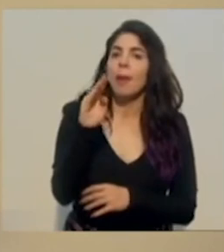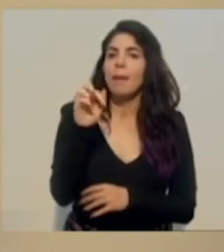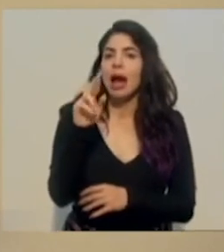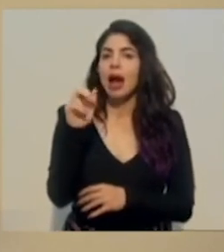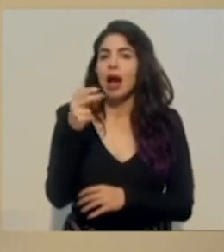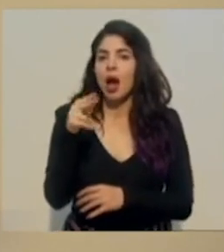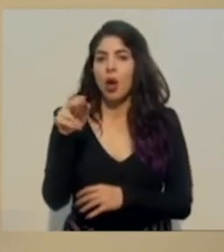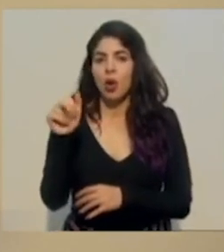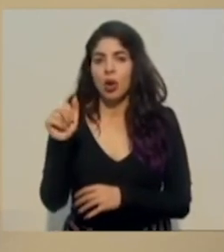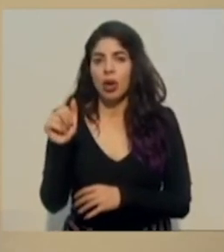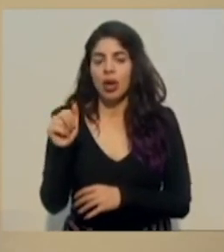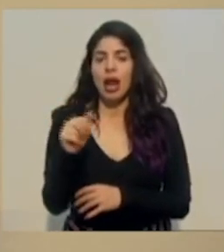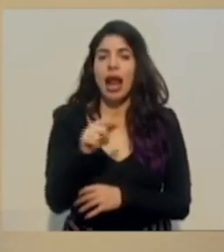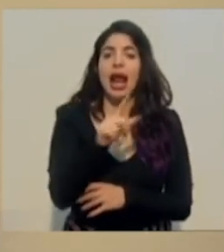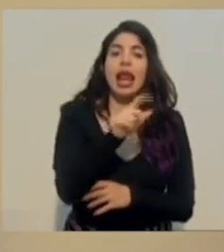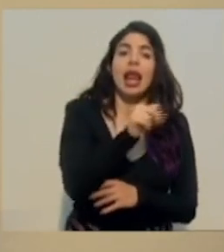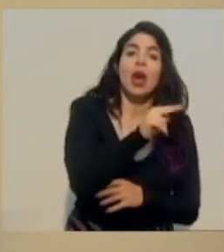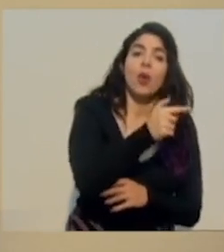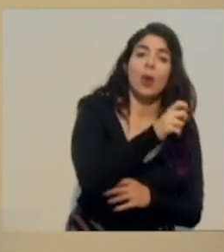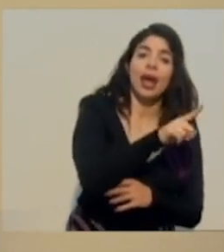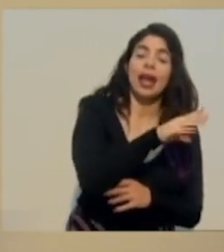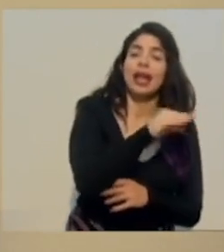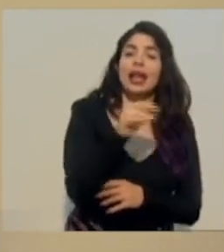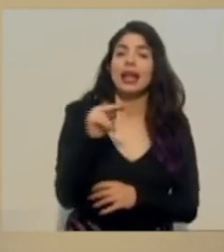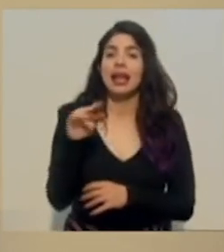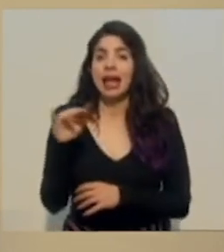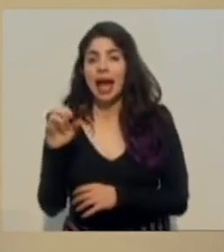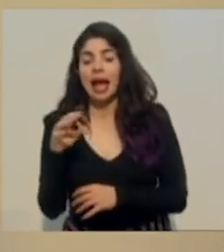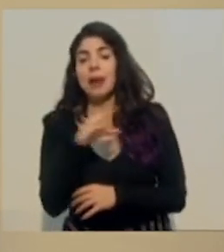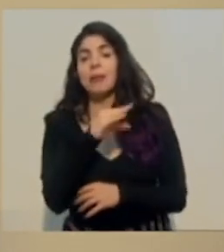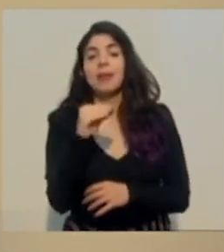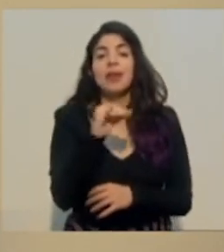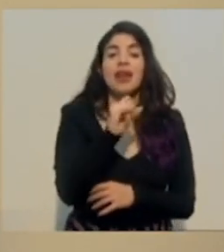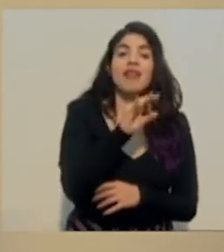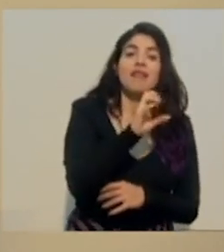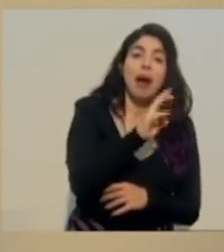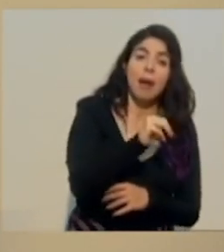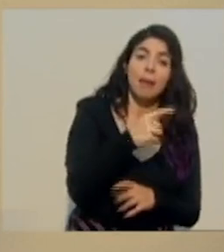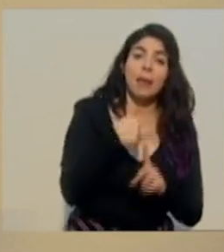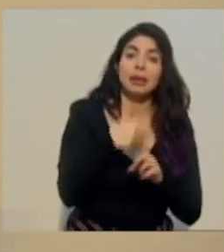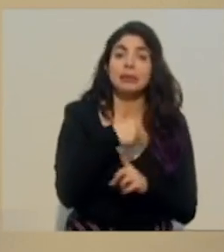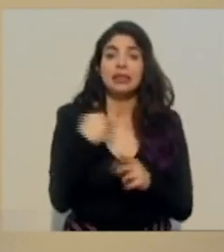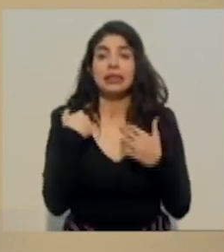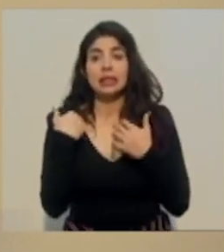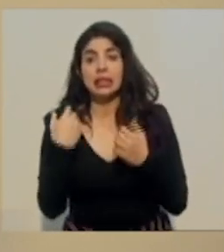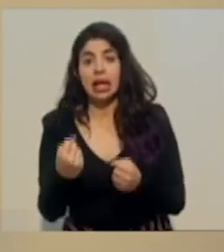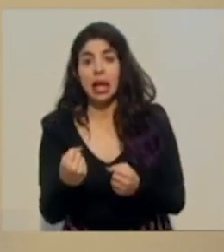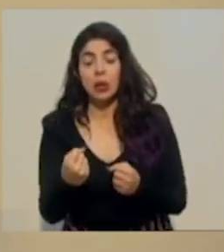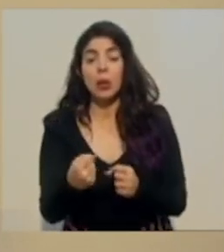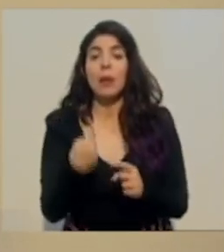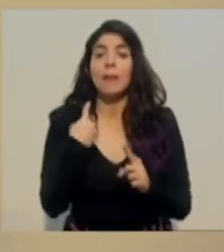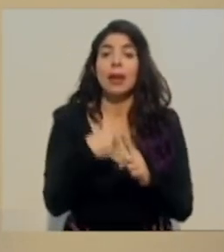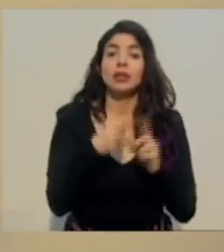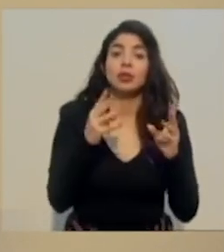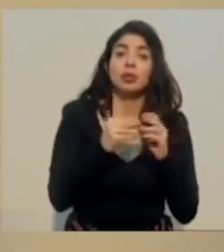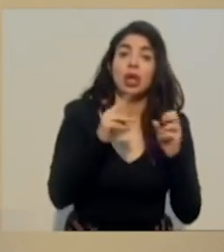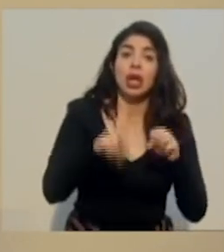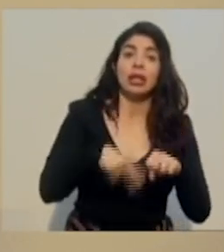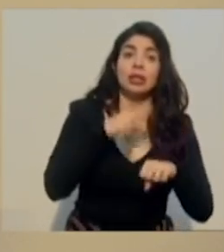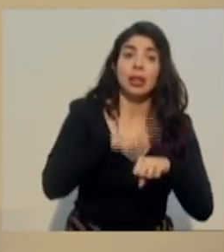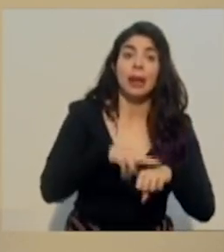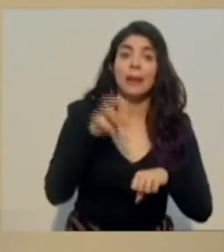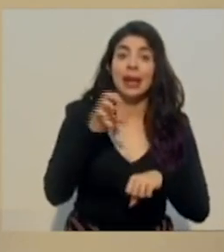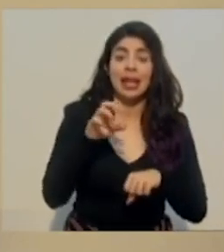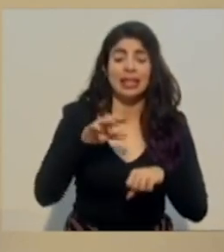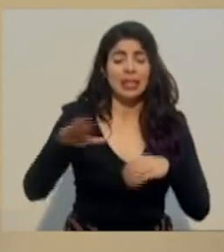junto con el IFAN, el Ministerio de Salud y la Comisión Nacional de Emergencia hemos mantenido desde el 16